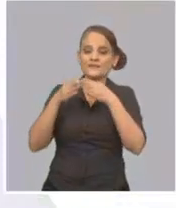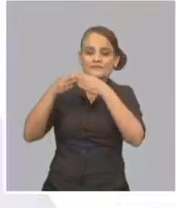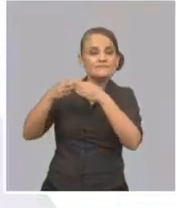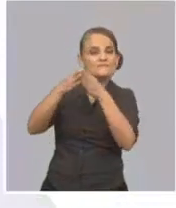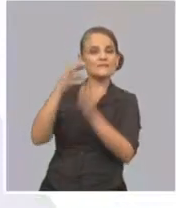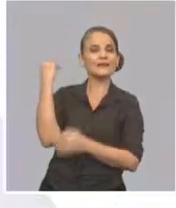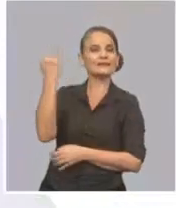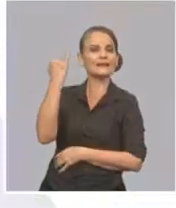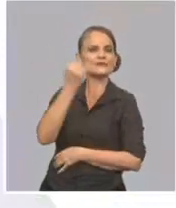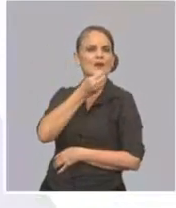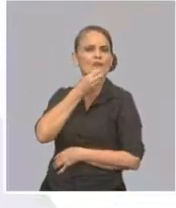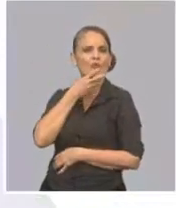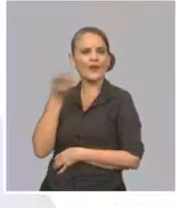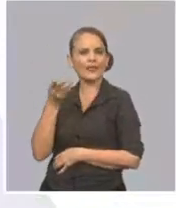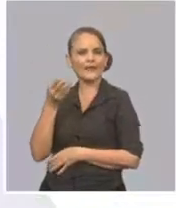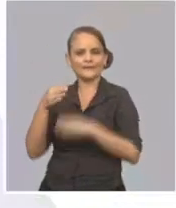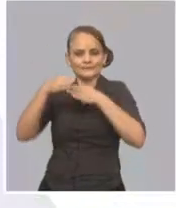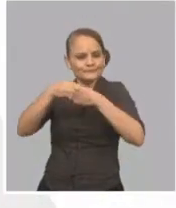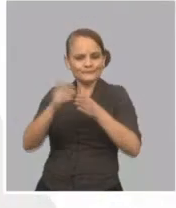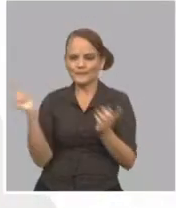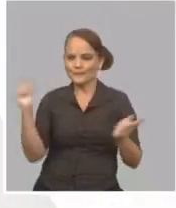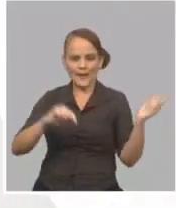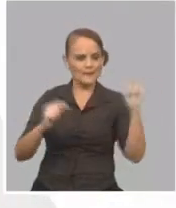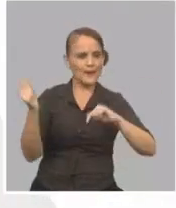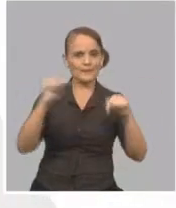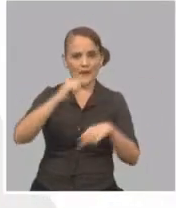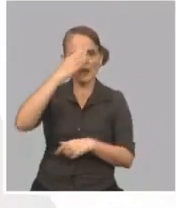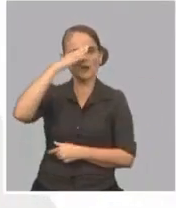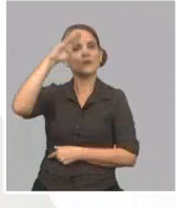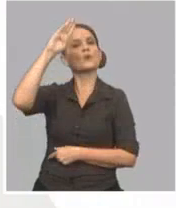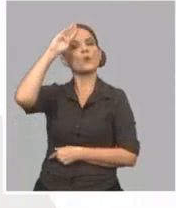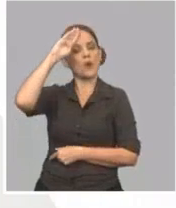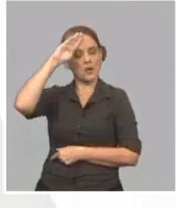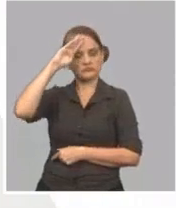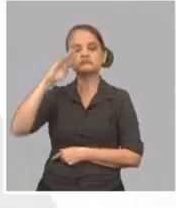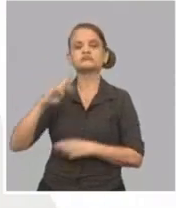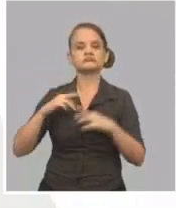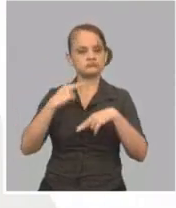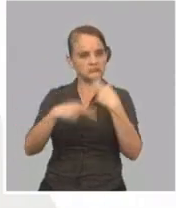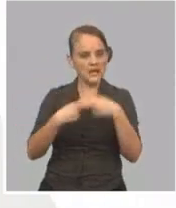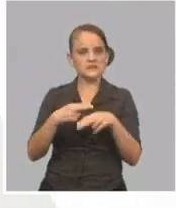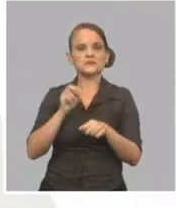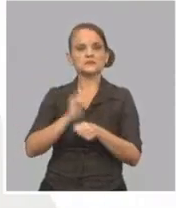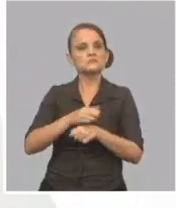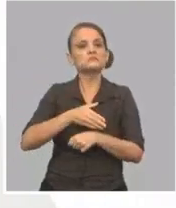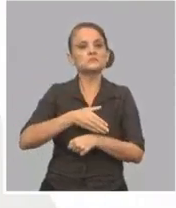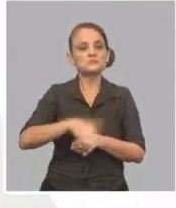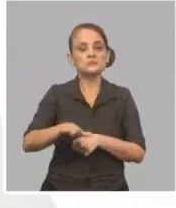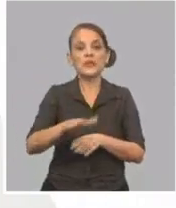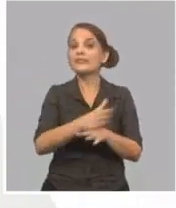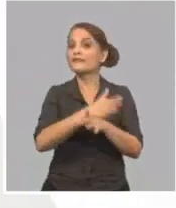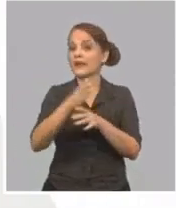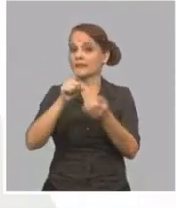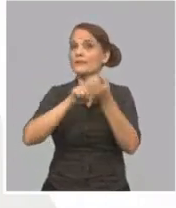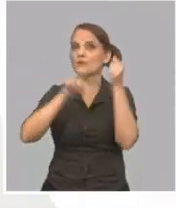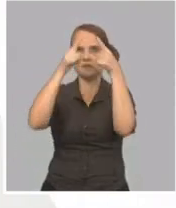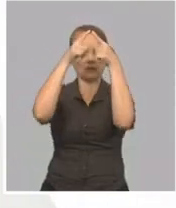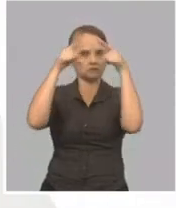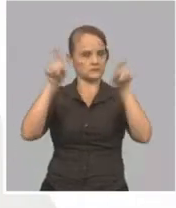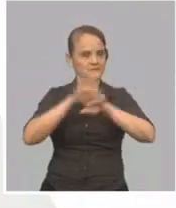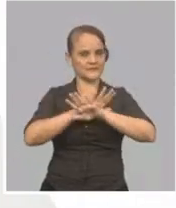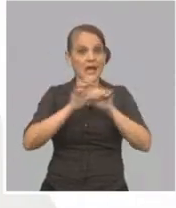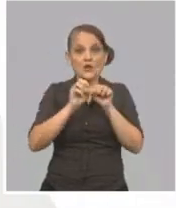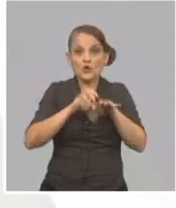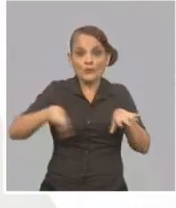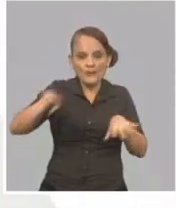el ministro, esto nos permite reactivar las marinas internacionales en todos los territorios que se encuentran declarados en la normalidad y se